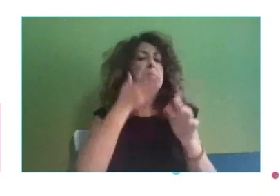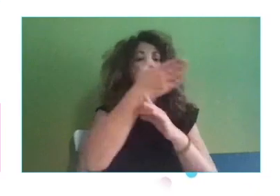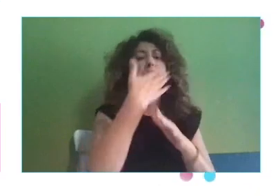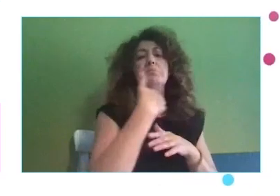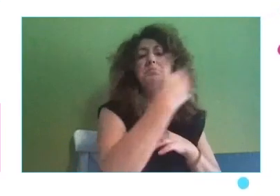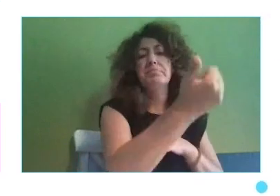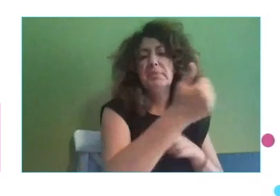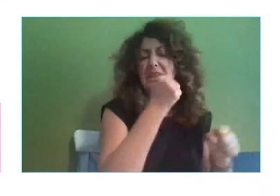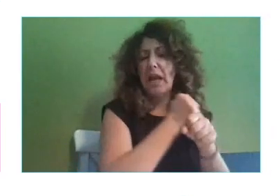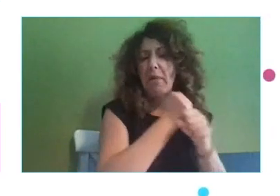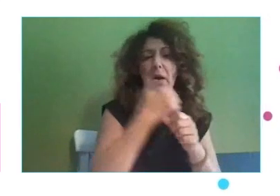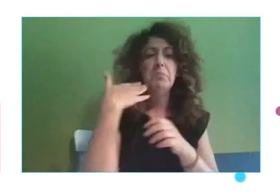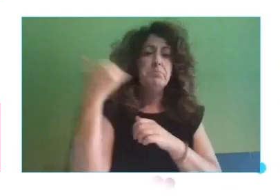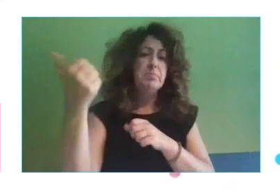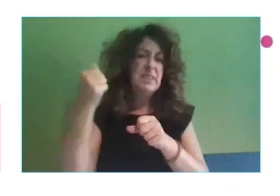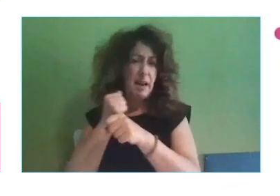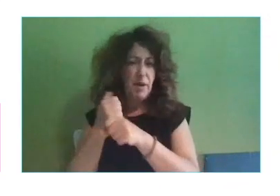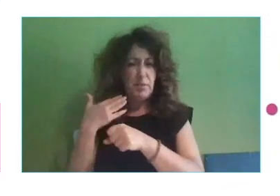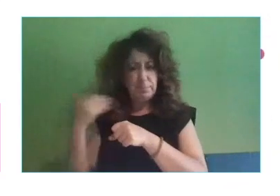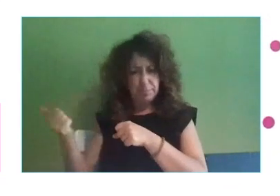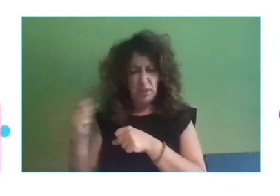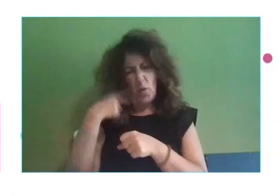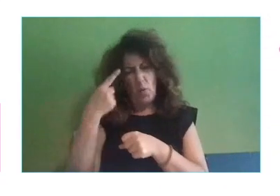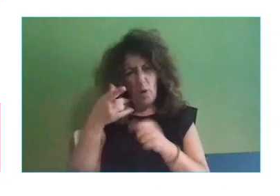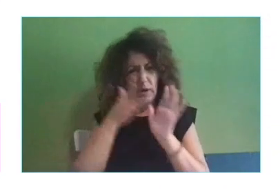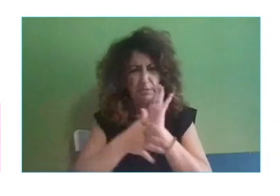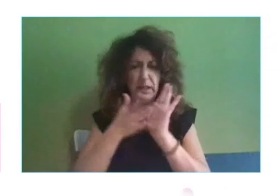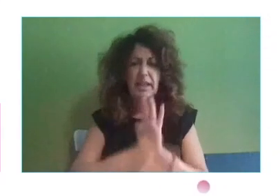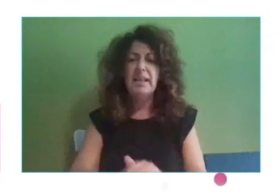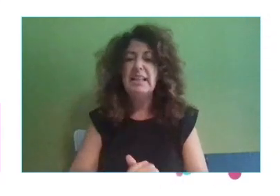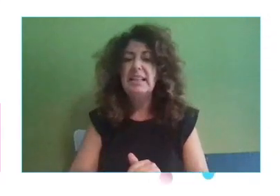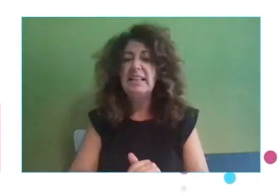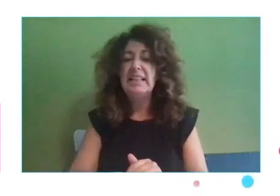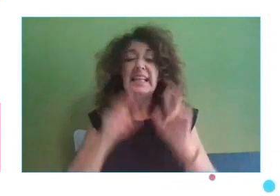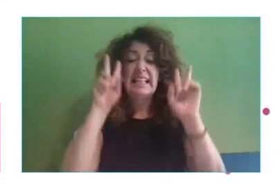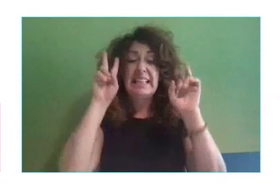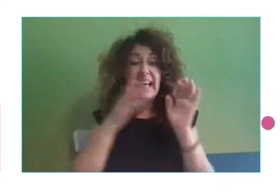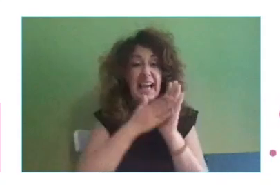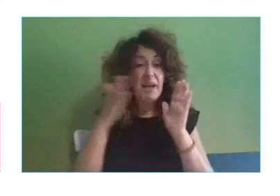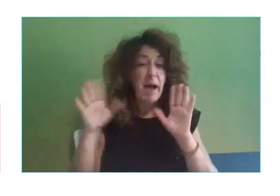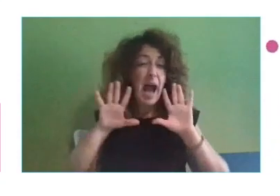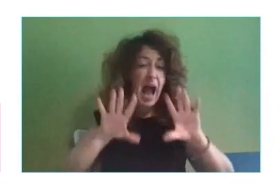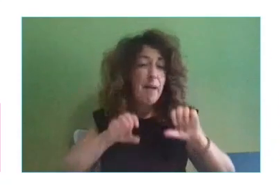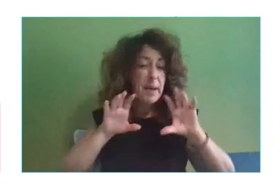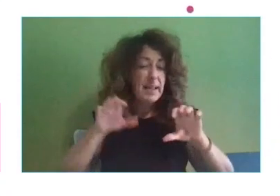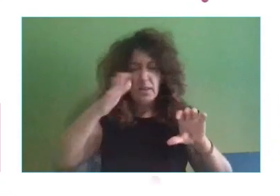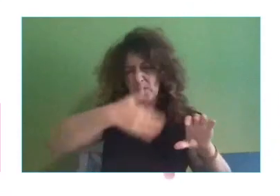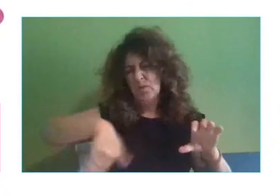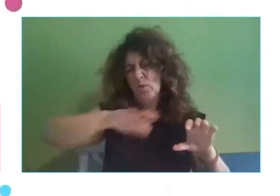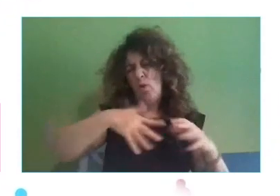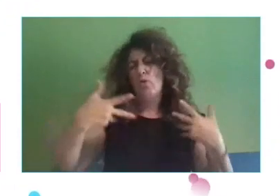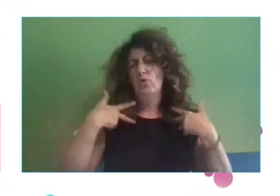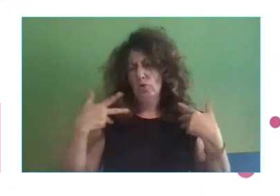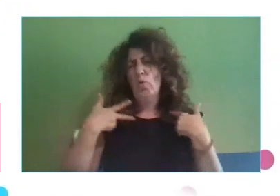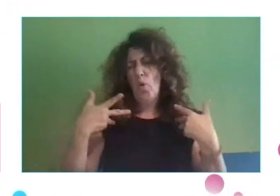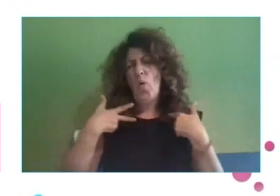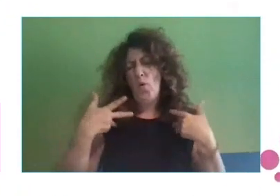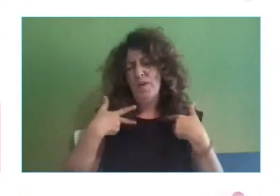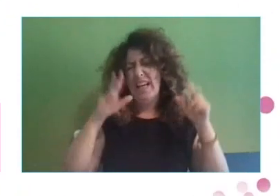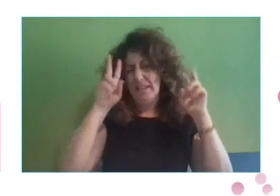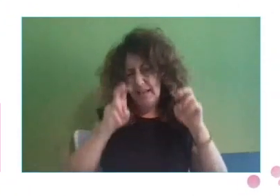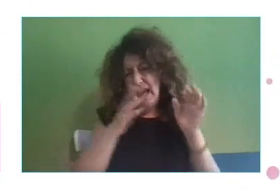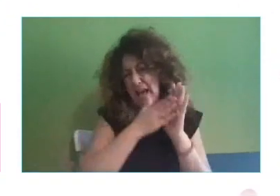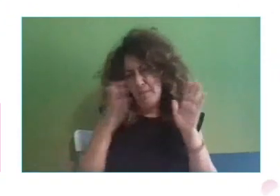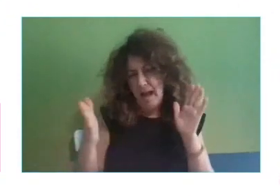idea y luego la intentaré matizar. ¿Qué pasa con el teleaprendizaje? Obviamente todos hemos sufrido, padres, madres, lo que ha sucedido con la